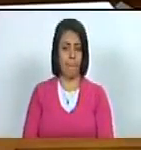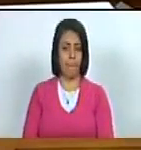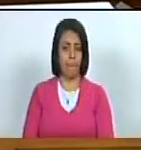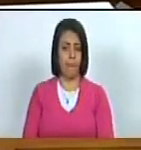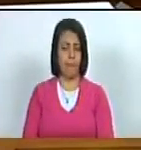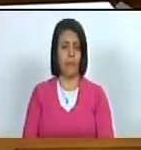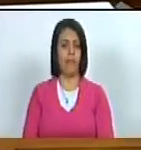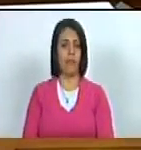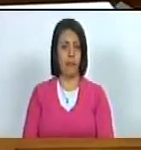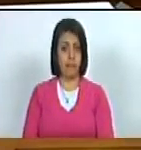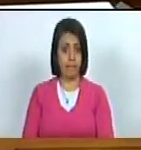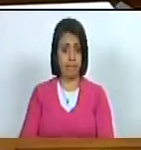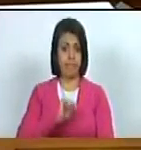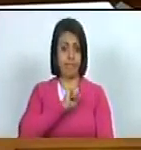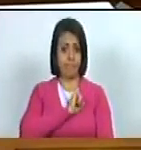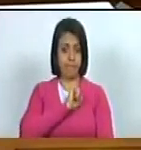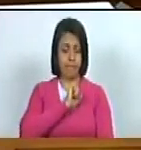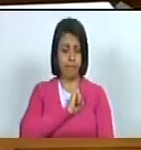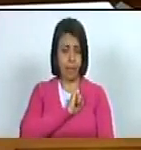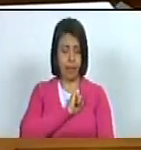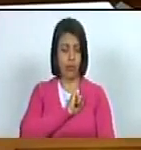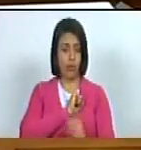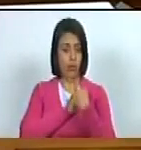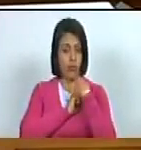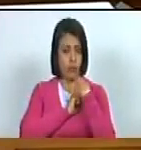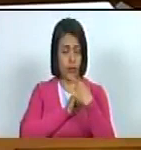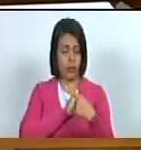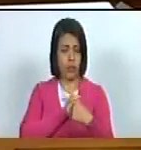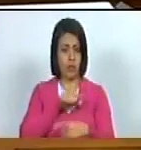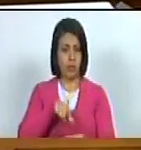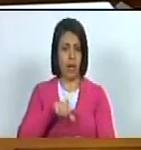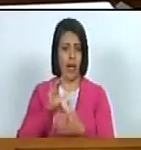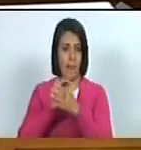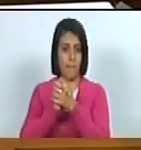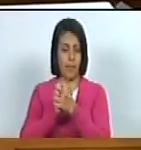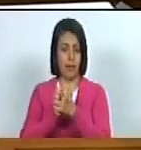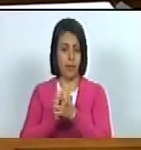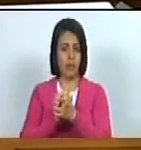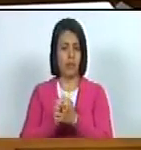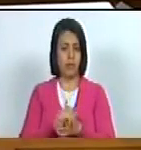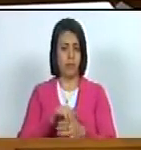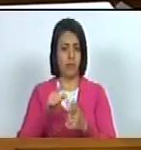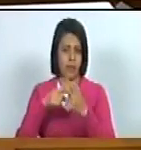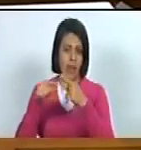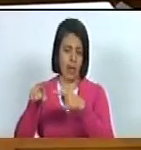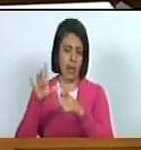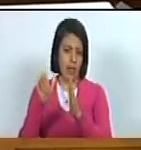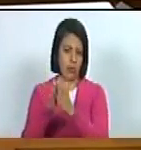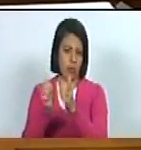presa del pánico porque hay un gran amigo mío oriental él